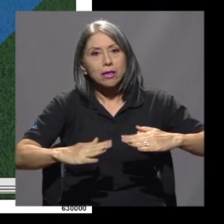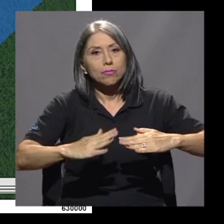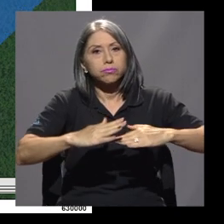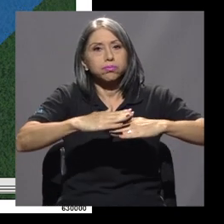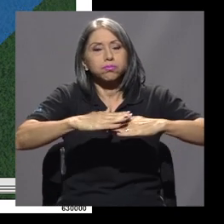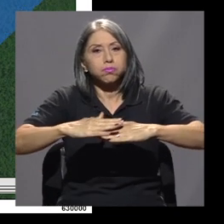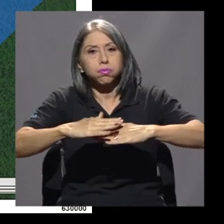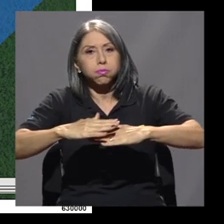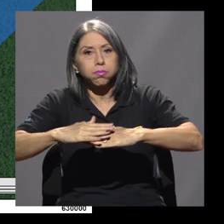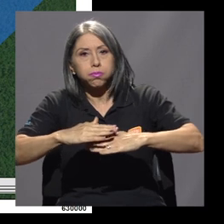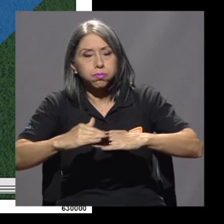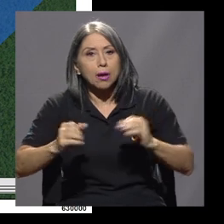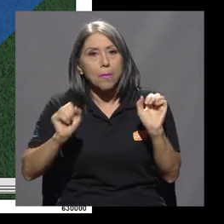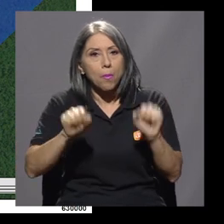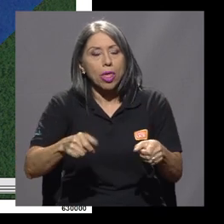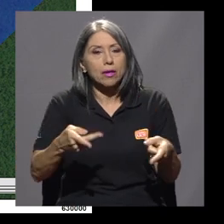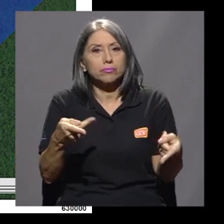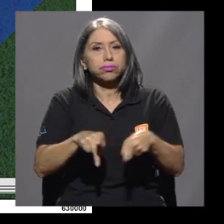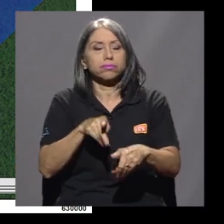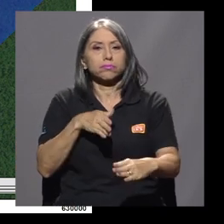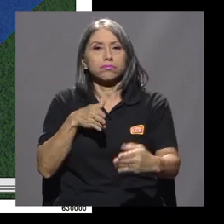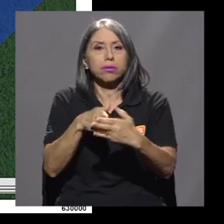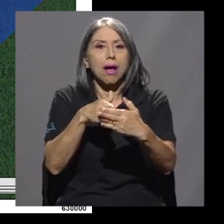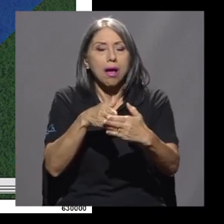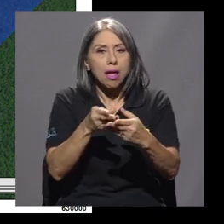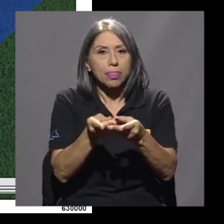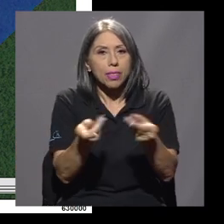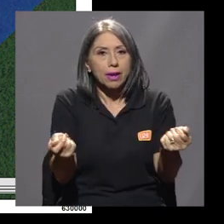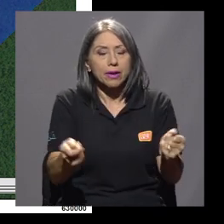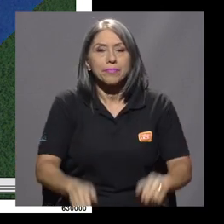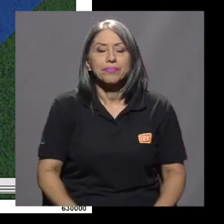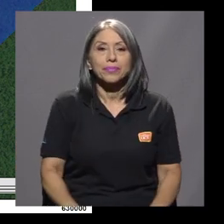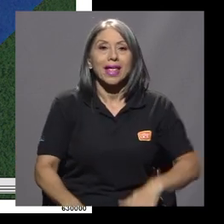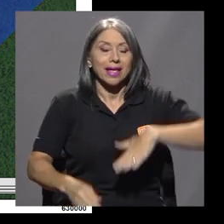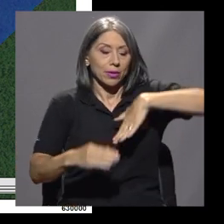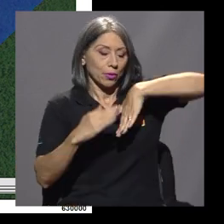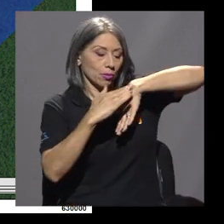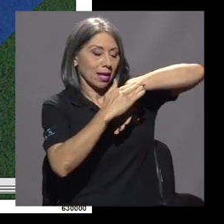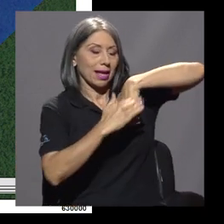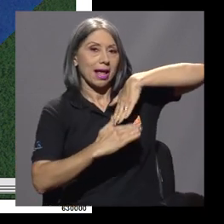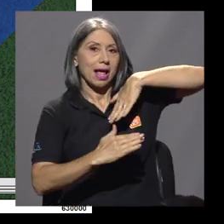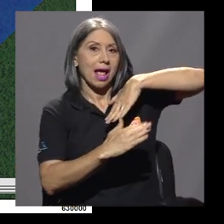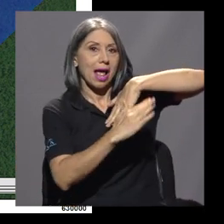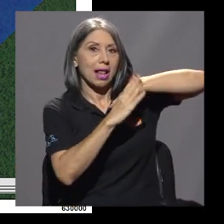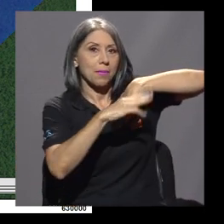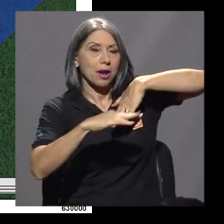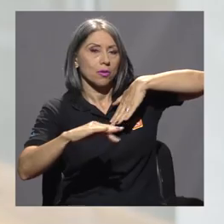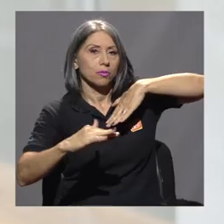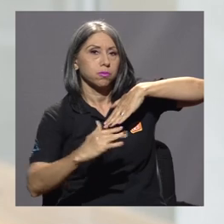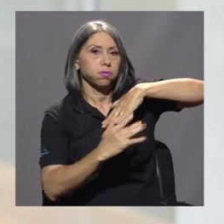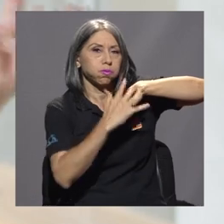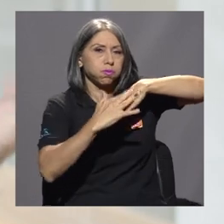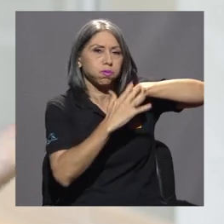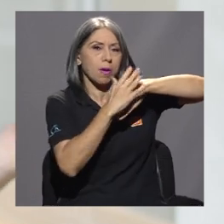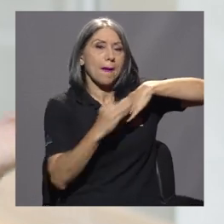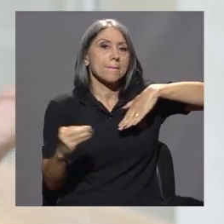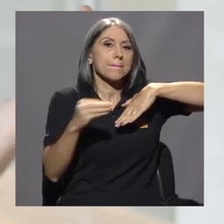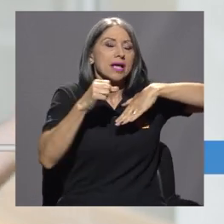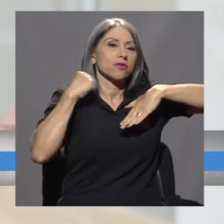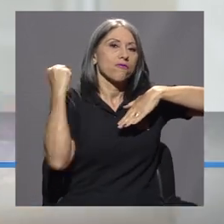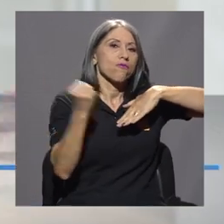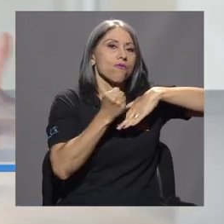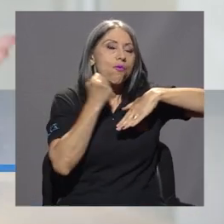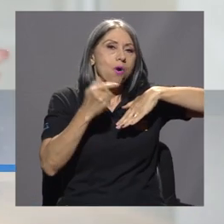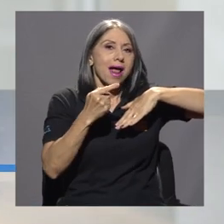que incrementan o hunden la corteza terrestre. El ascenso del nivel del océano en el Caribe es muchísimo más acentuado que lo que tenemos en